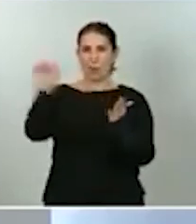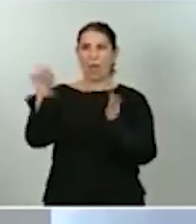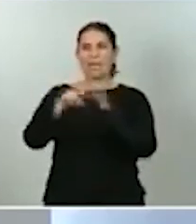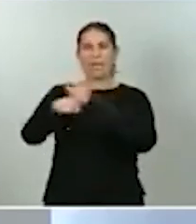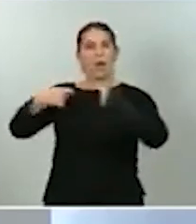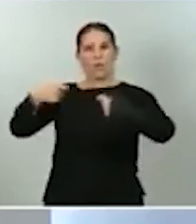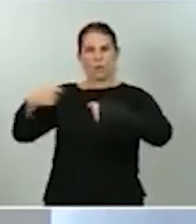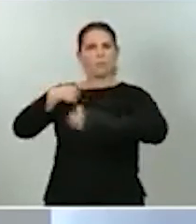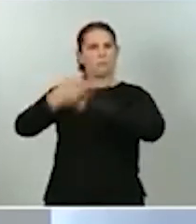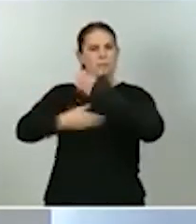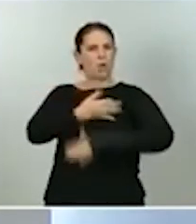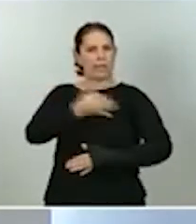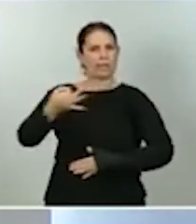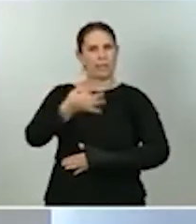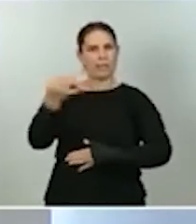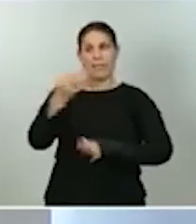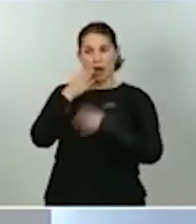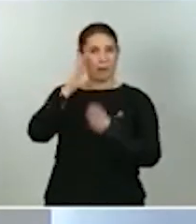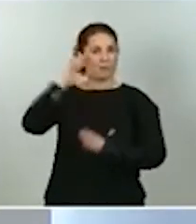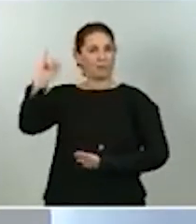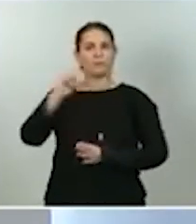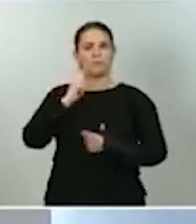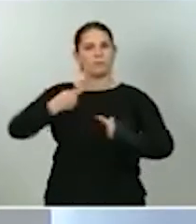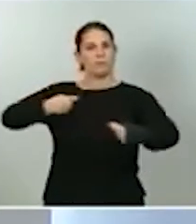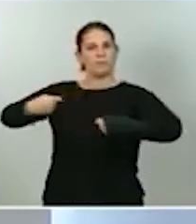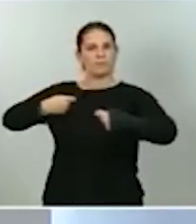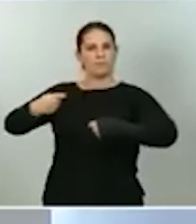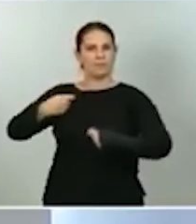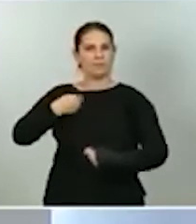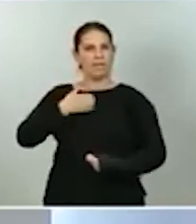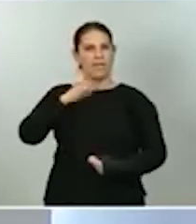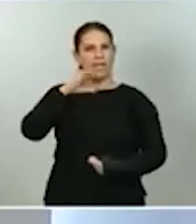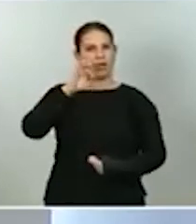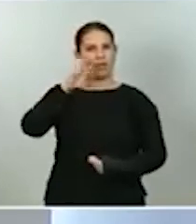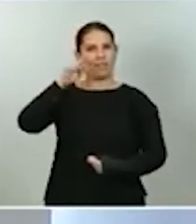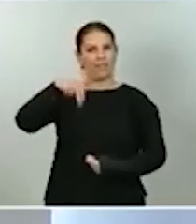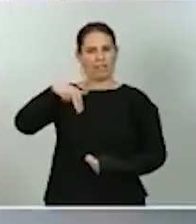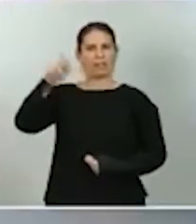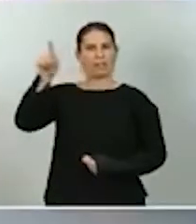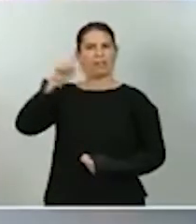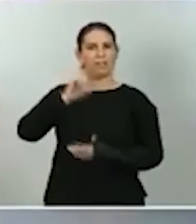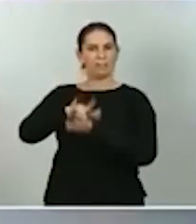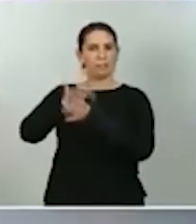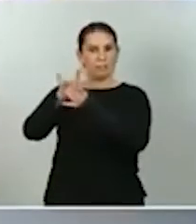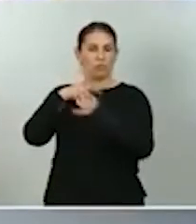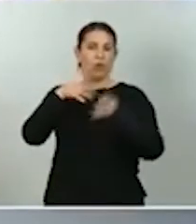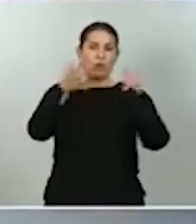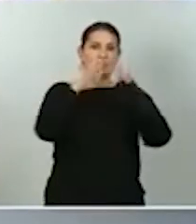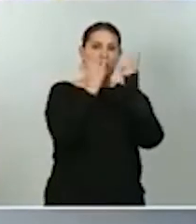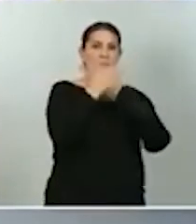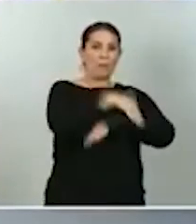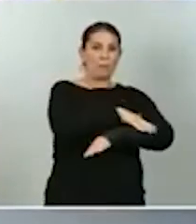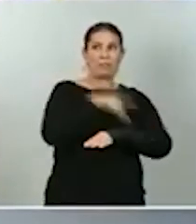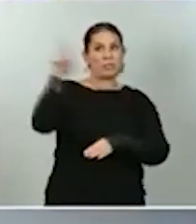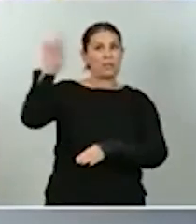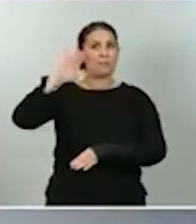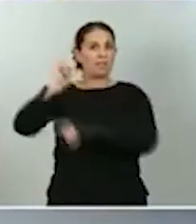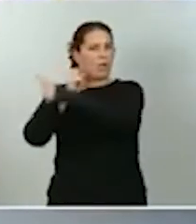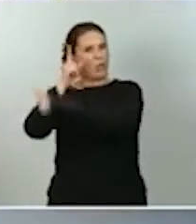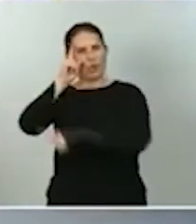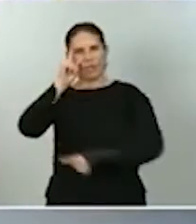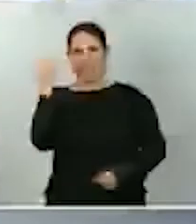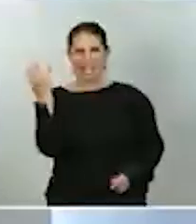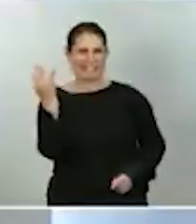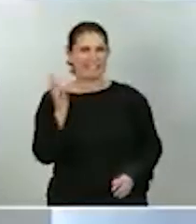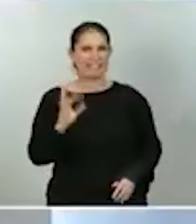se está discutiendo el tema en el ECOFIN y la verdad es que, como he estado en el Consejo de Ministros, no sé qué es lo que ha sucedido en el ECOFIN, pero se están